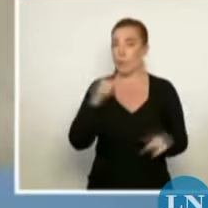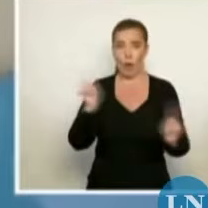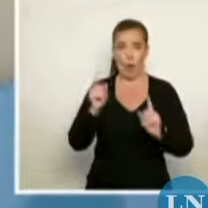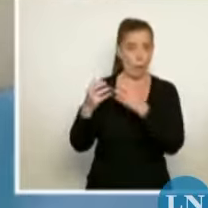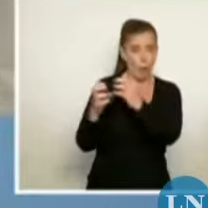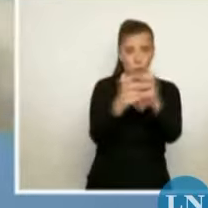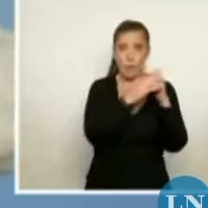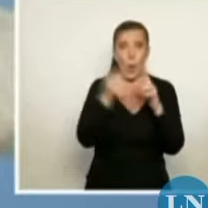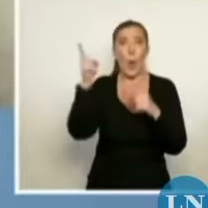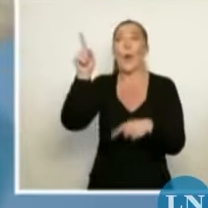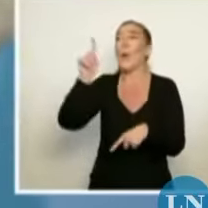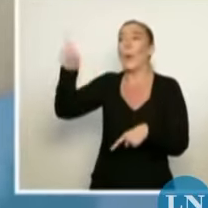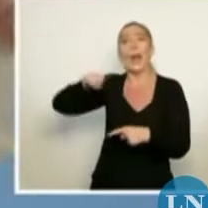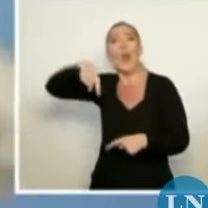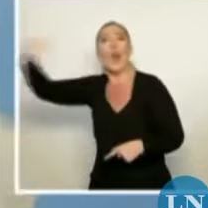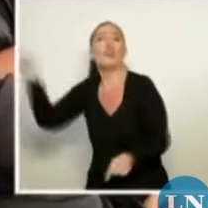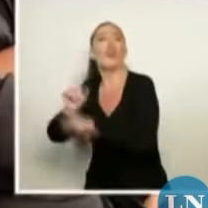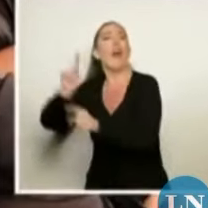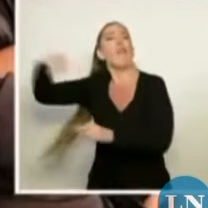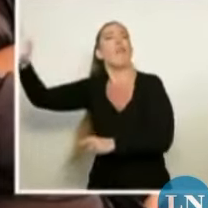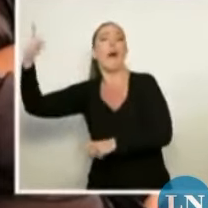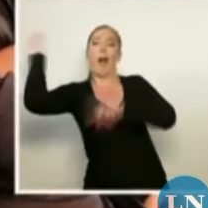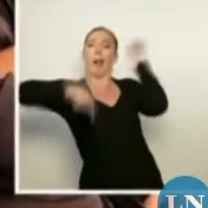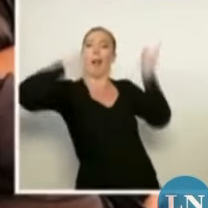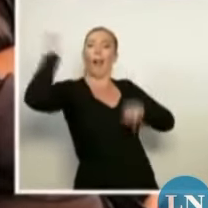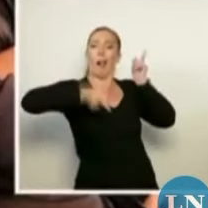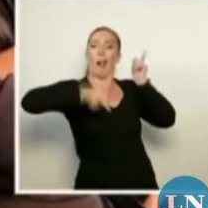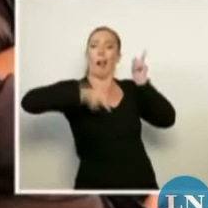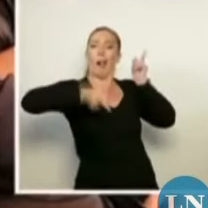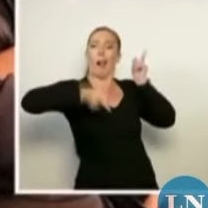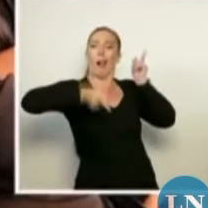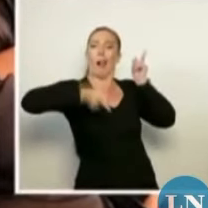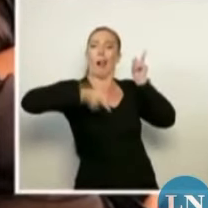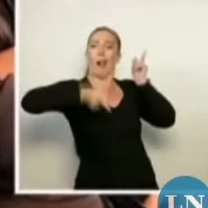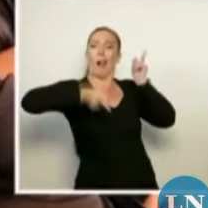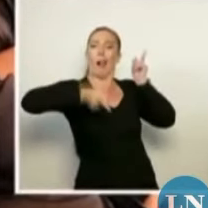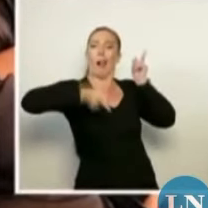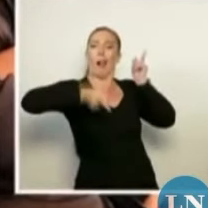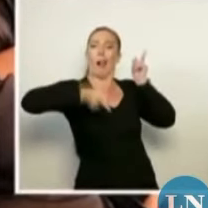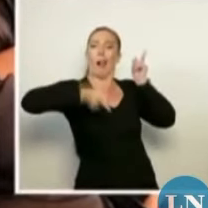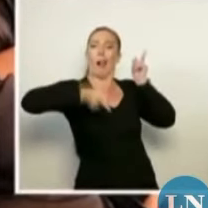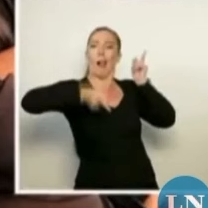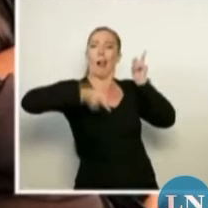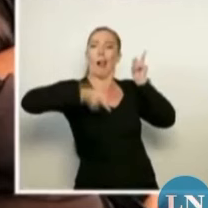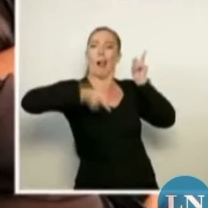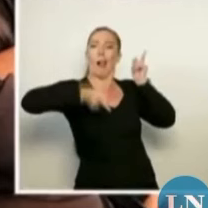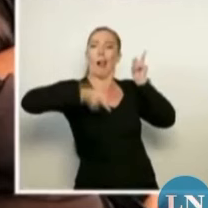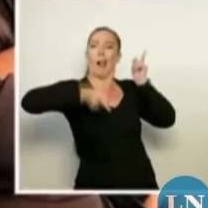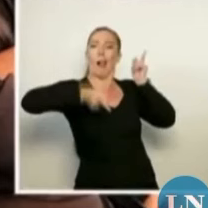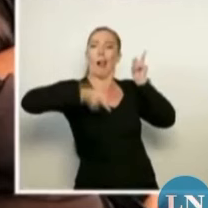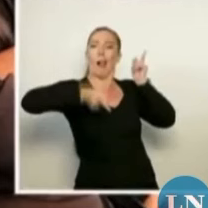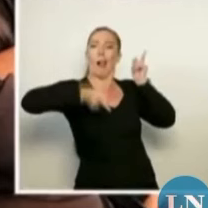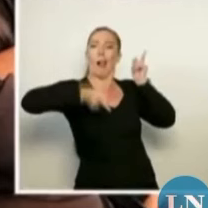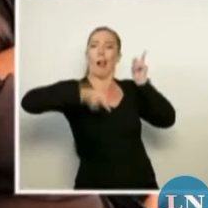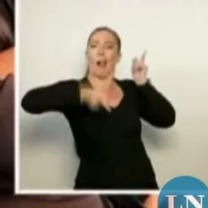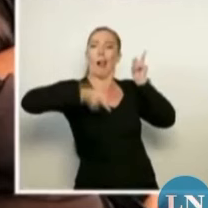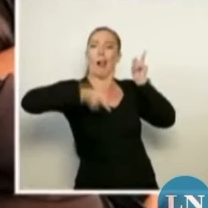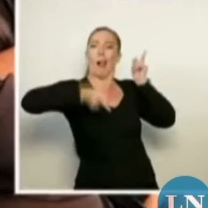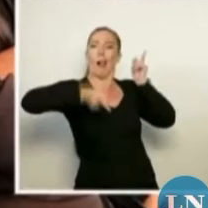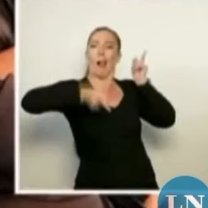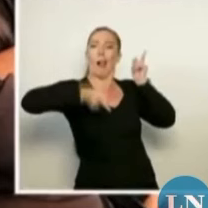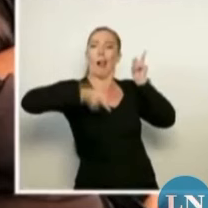discutir nosotros, vienen otros y nos discuten desde afuera y desde un lugar de porquería que no es que les interese que los pibes sepan.